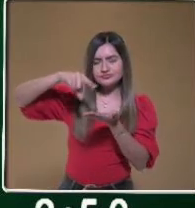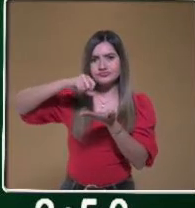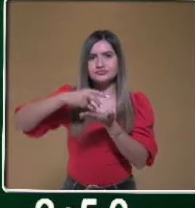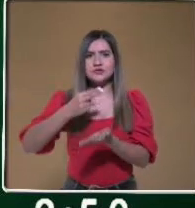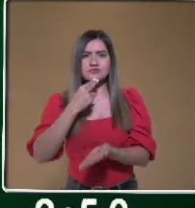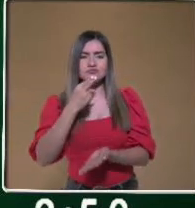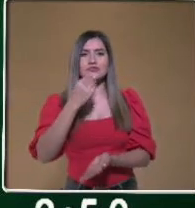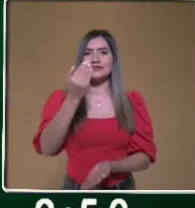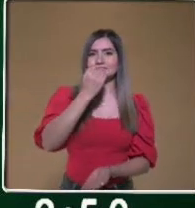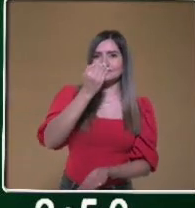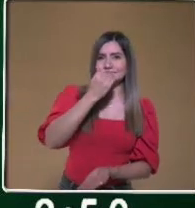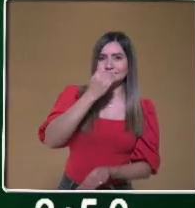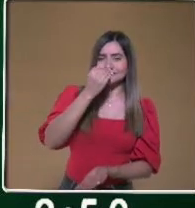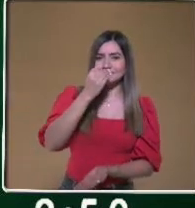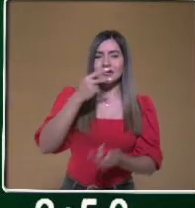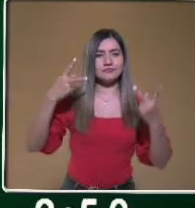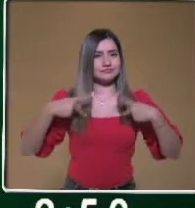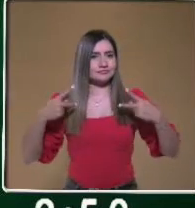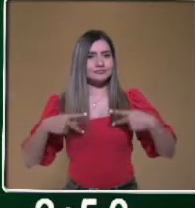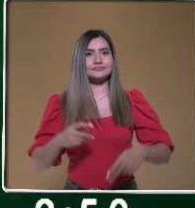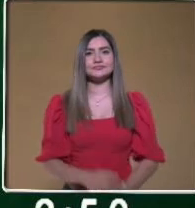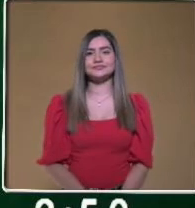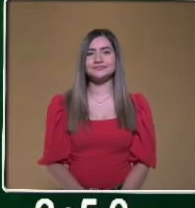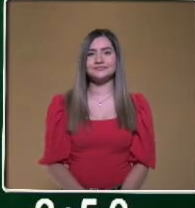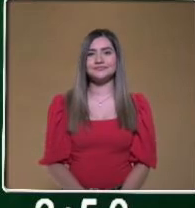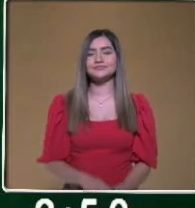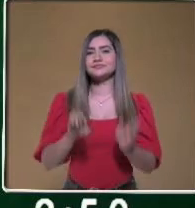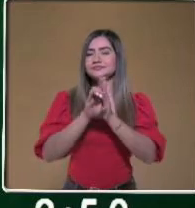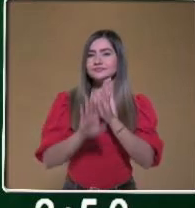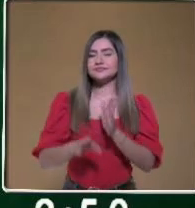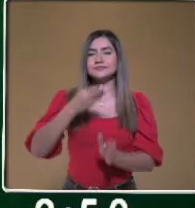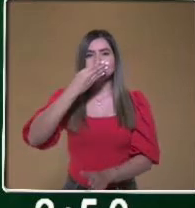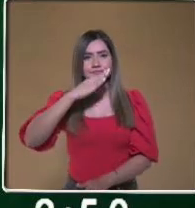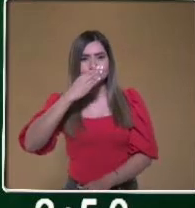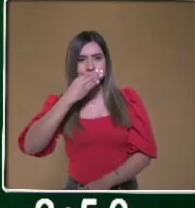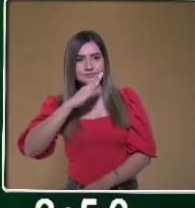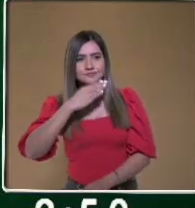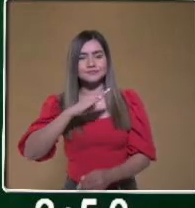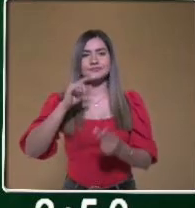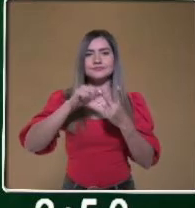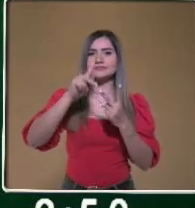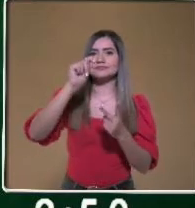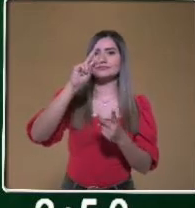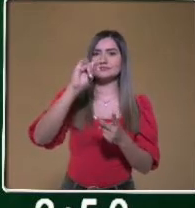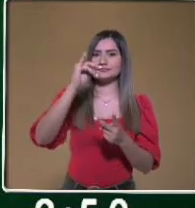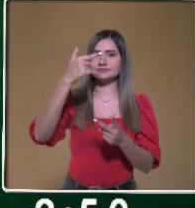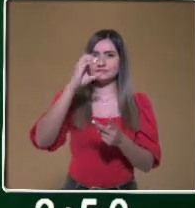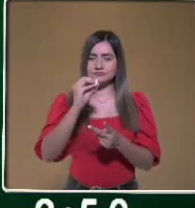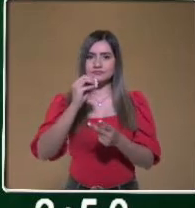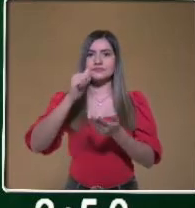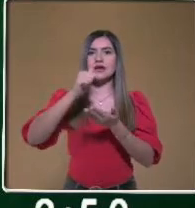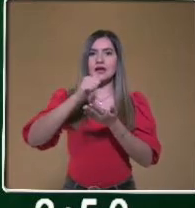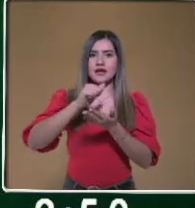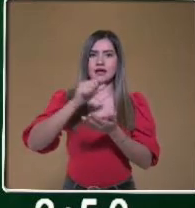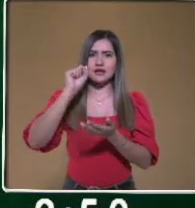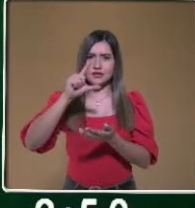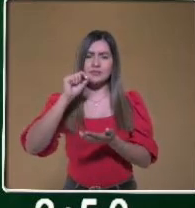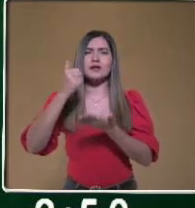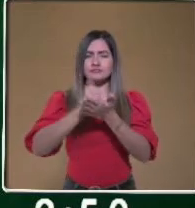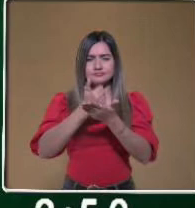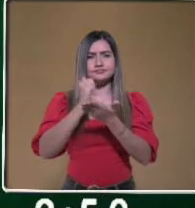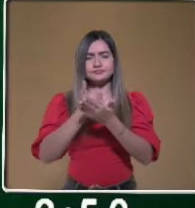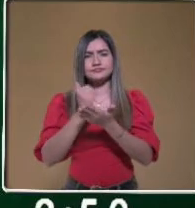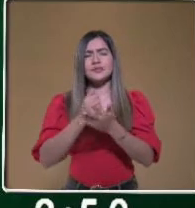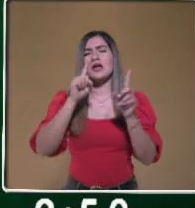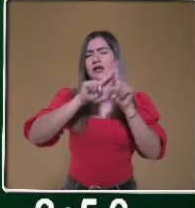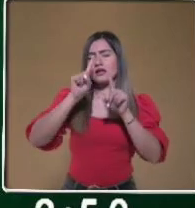alimentación humana. Un ejemplo tenemos maíz, trigo y arroz. México es un gran consumidor de